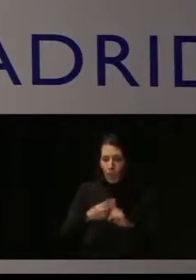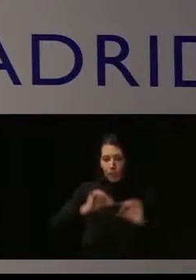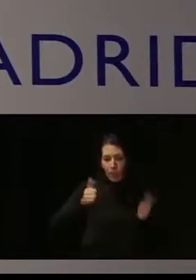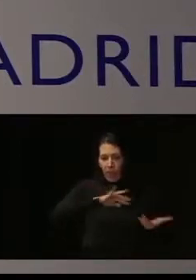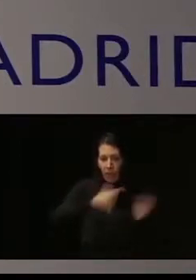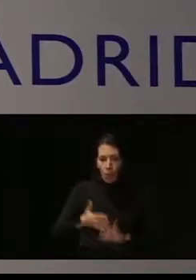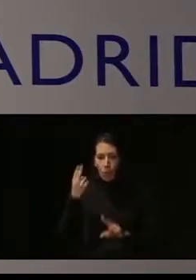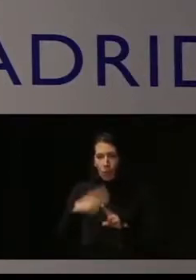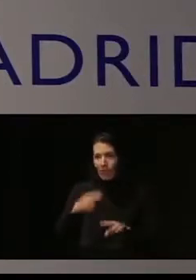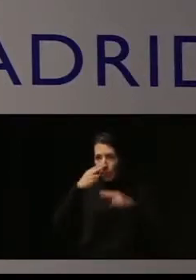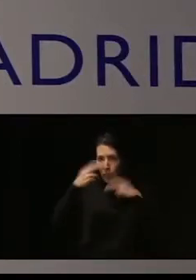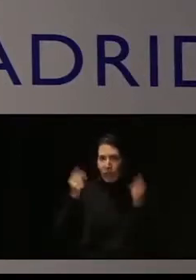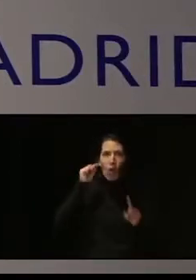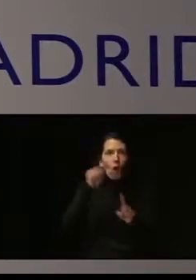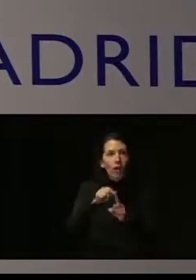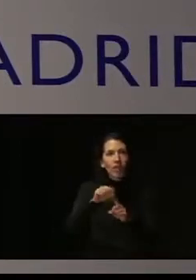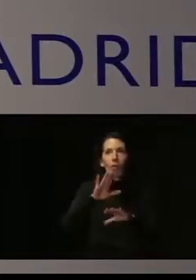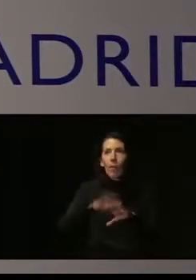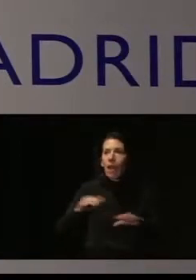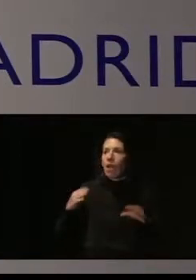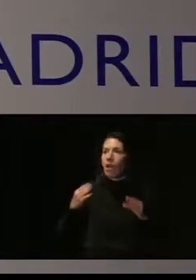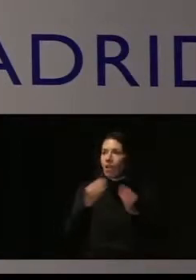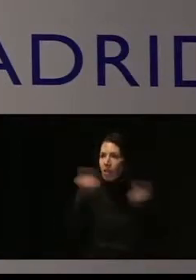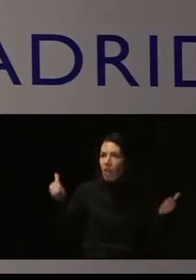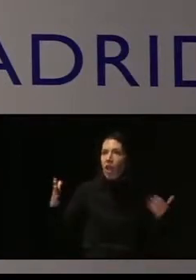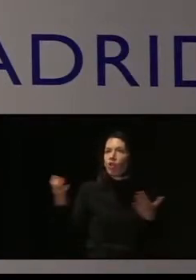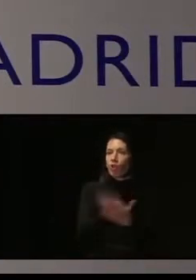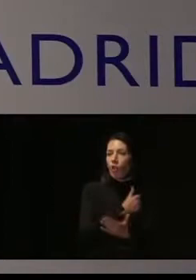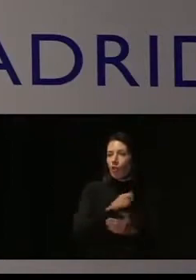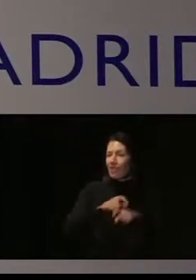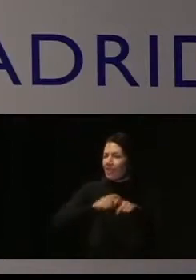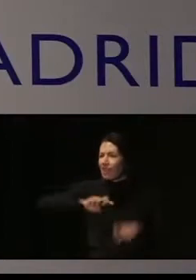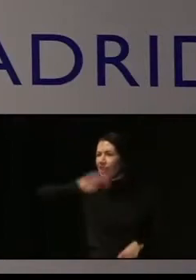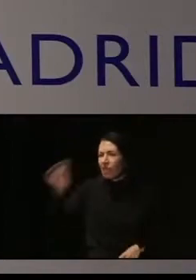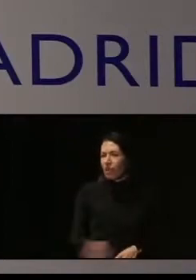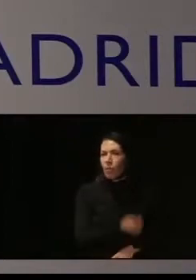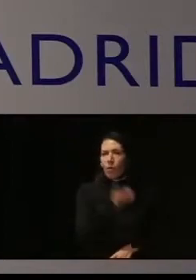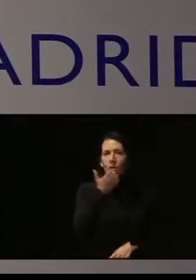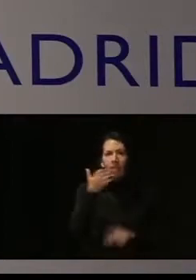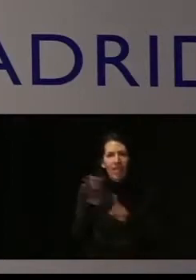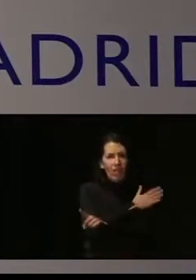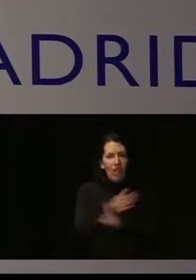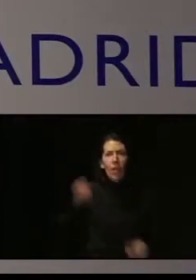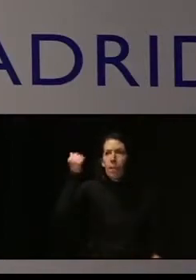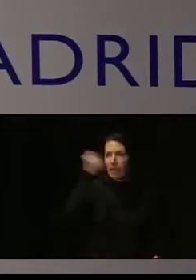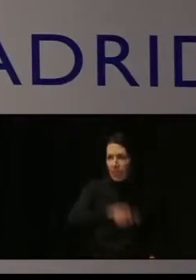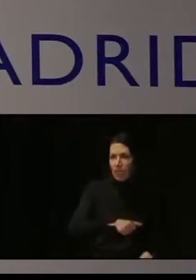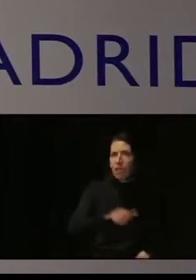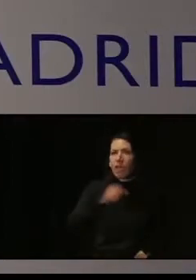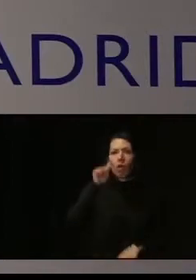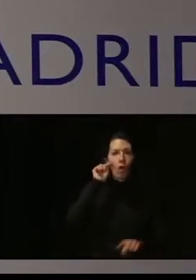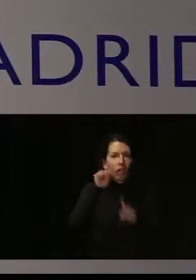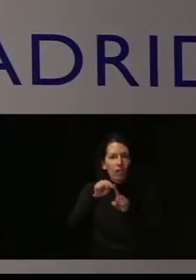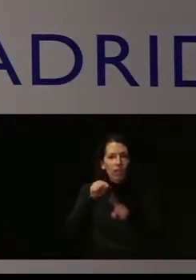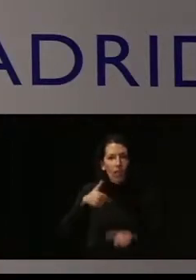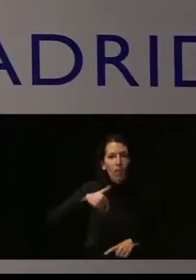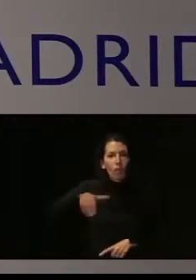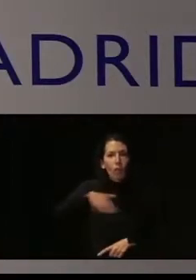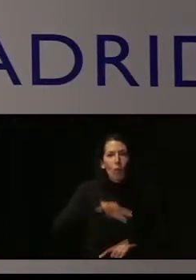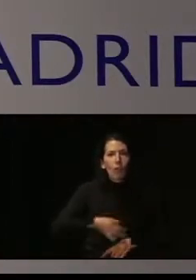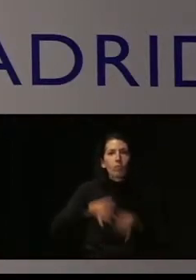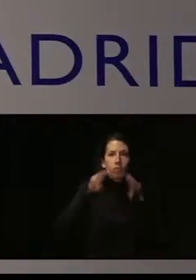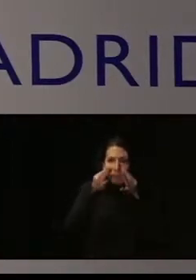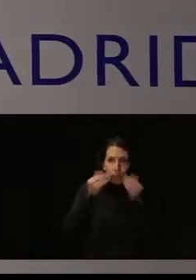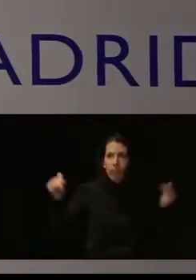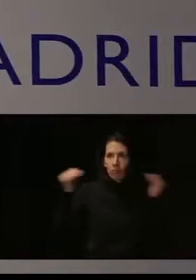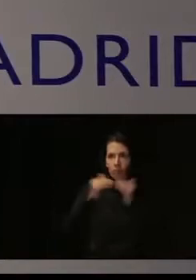que sirven para la eliminación de todas las manifestaciones de violencia machista y para avanzar hacia esa igualdad real